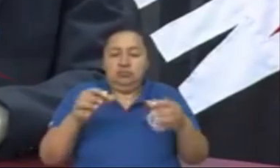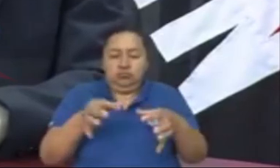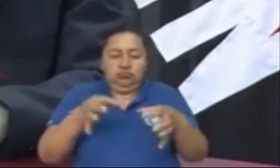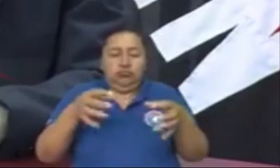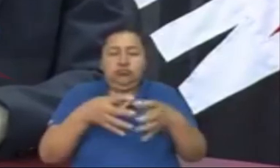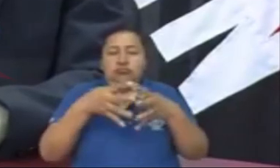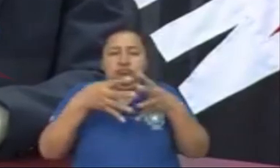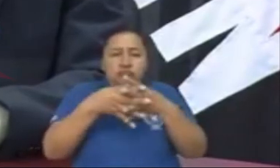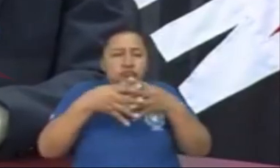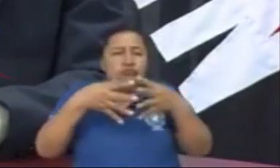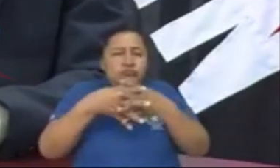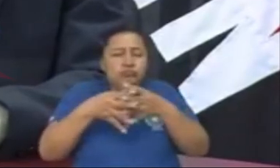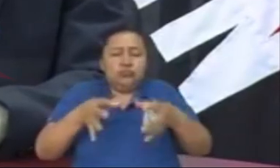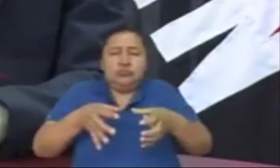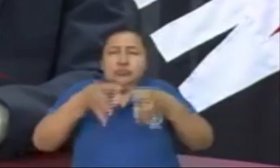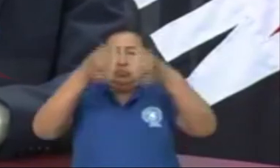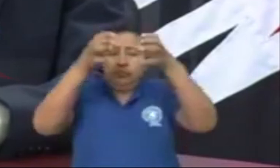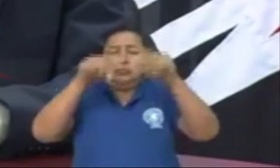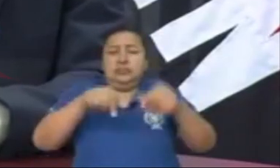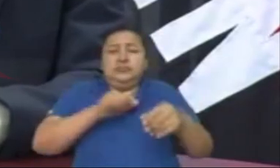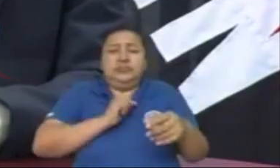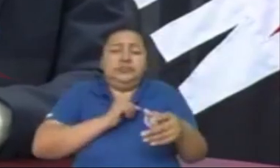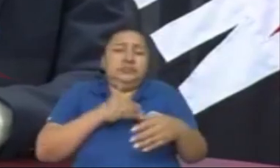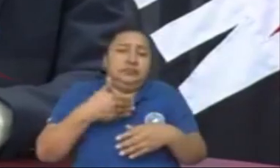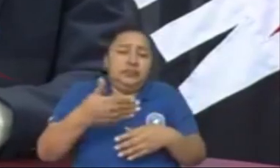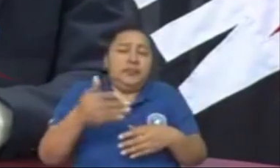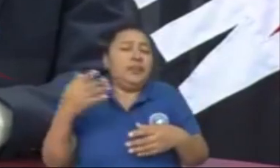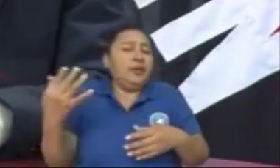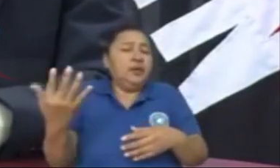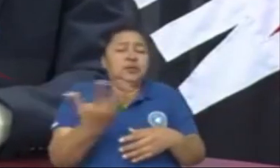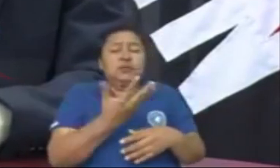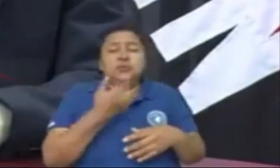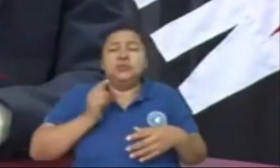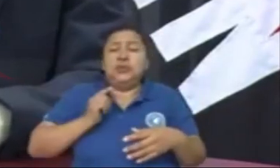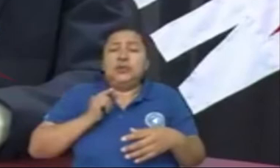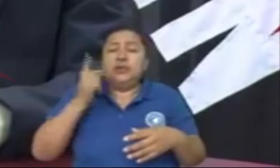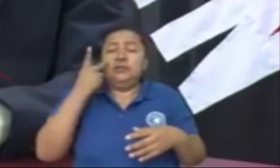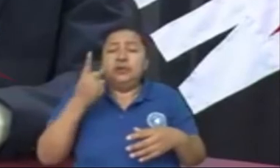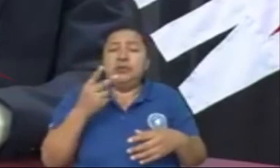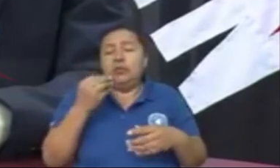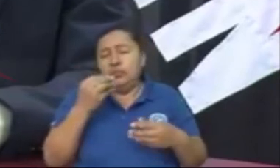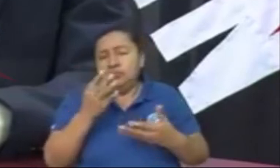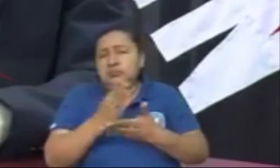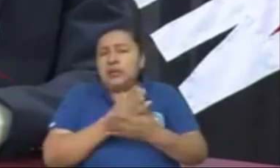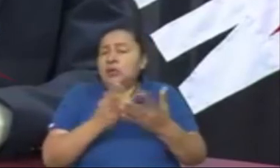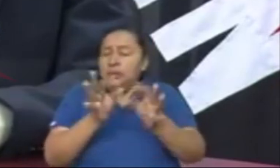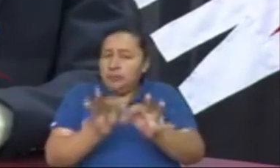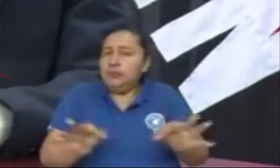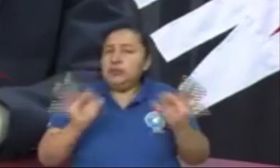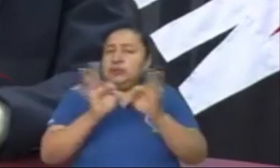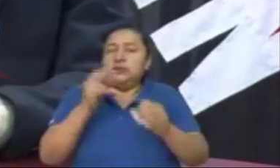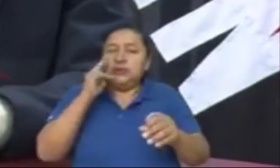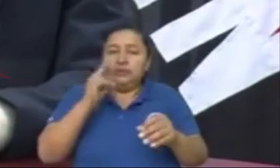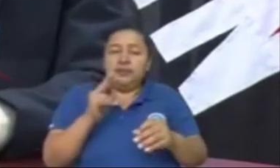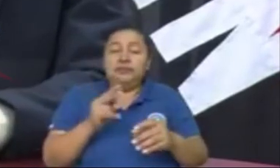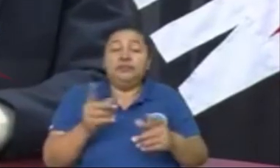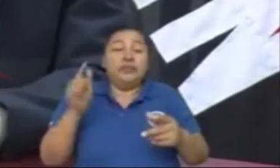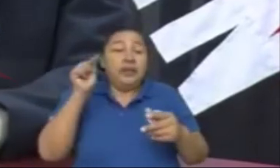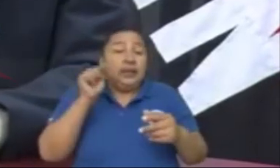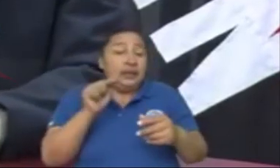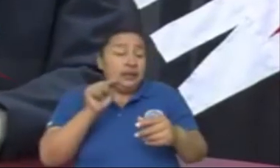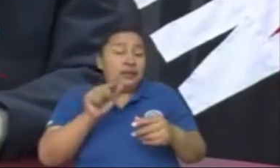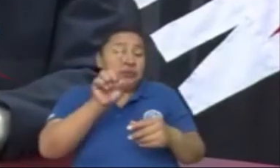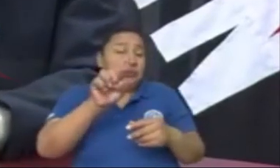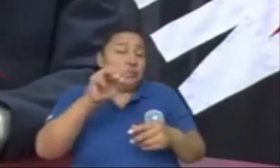Y como te decía, todo esto tiene un impacto muy importante. De esos 19